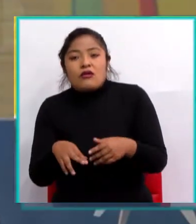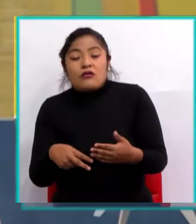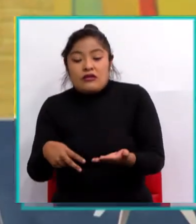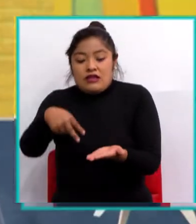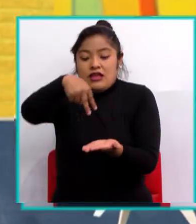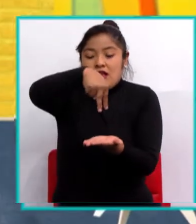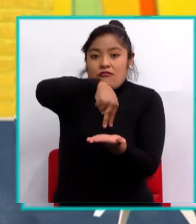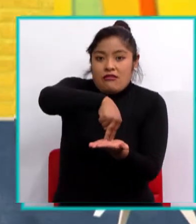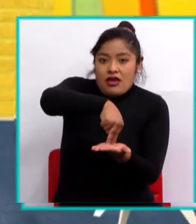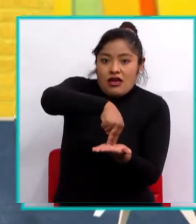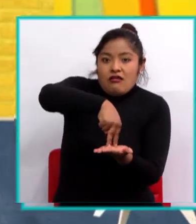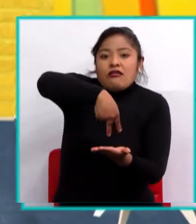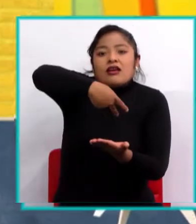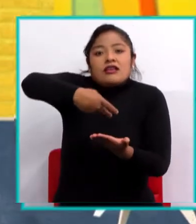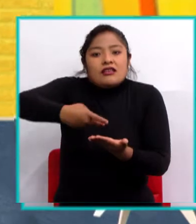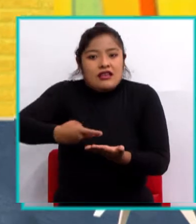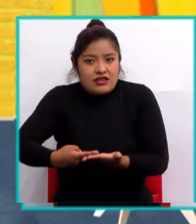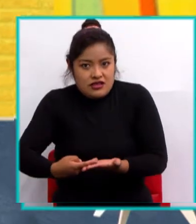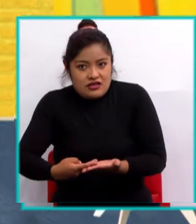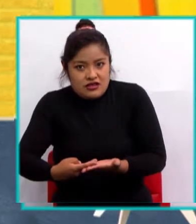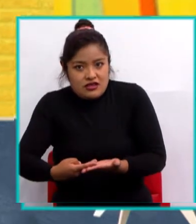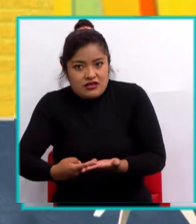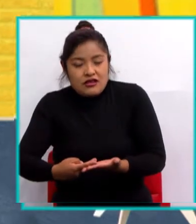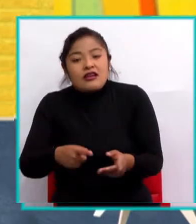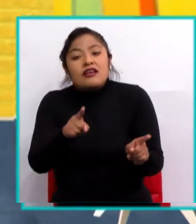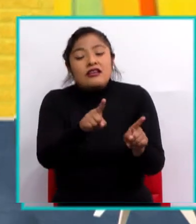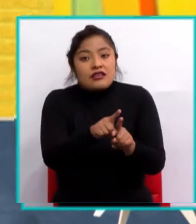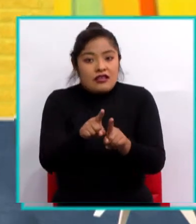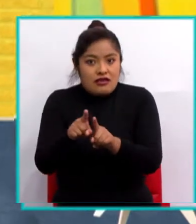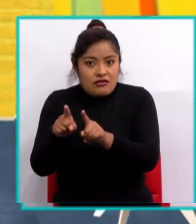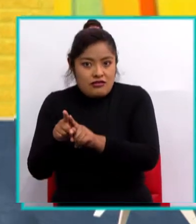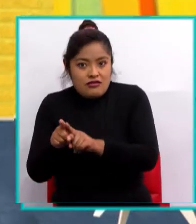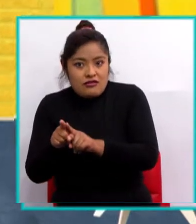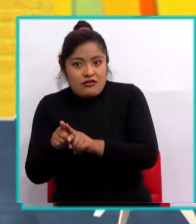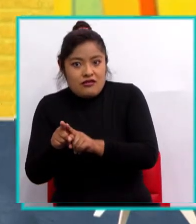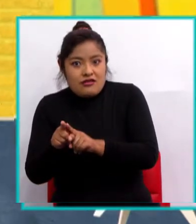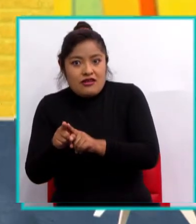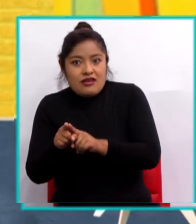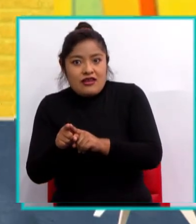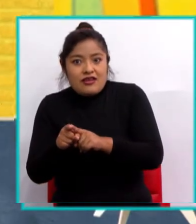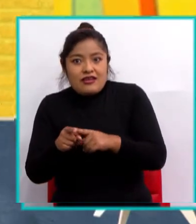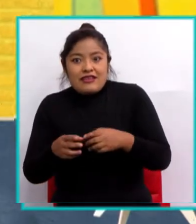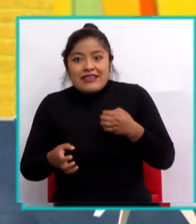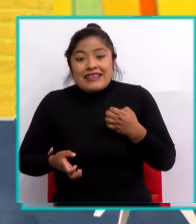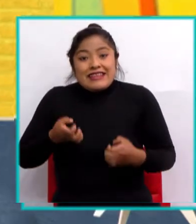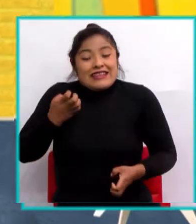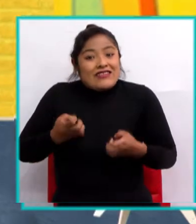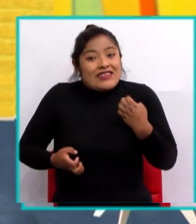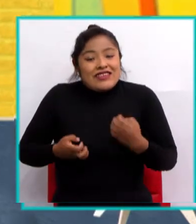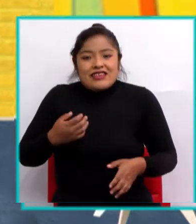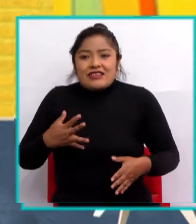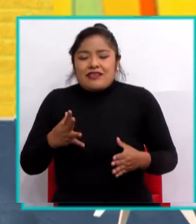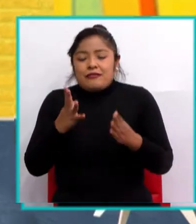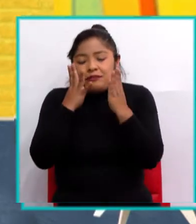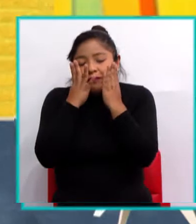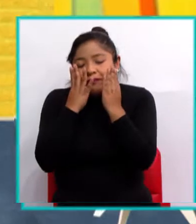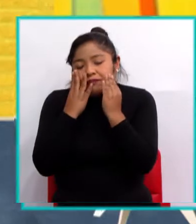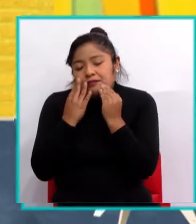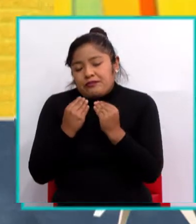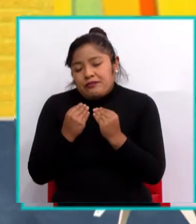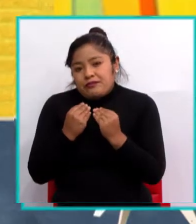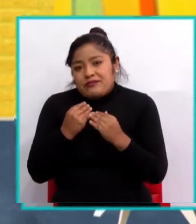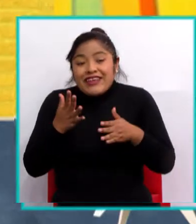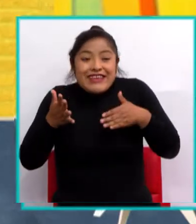acostado. También puede influir las emociones, si tú estás triste o estás muy